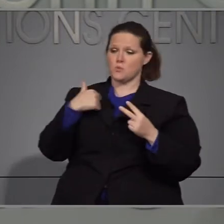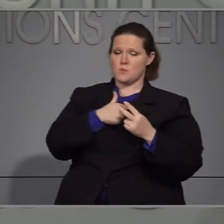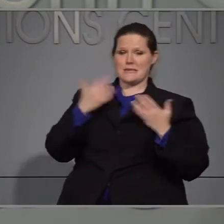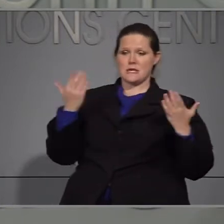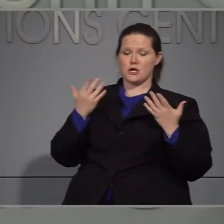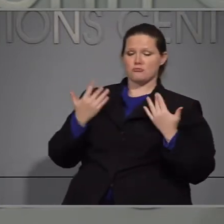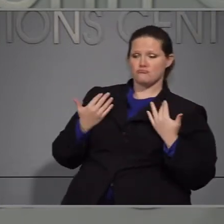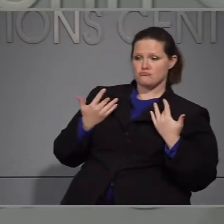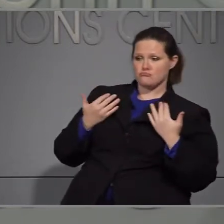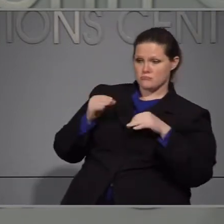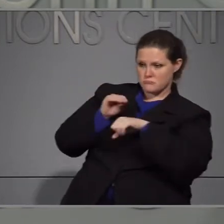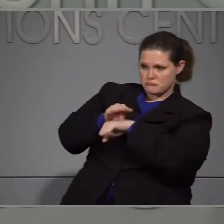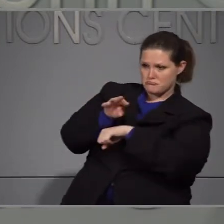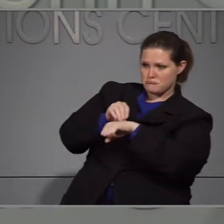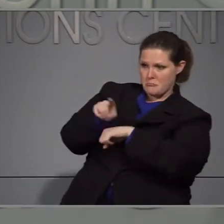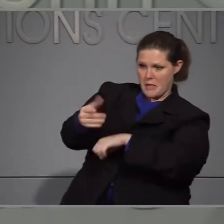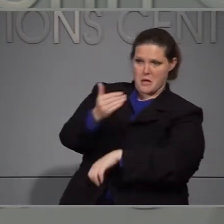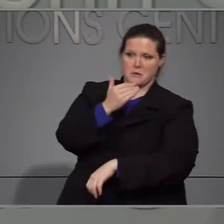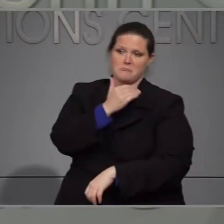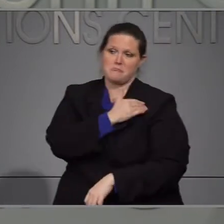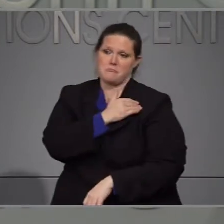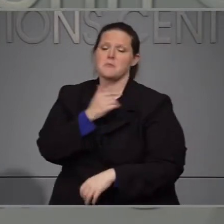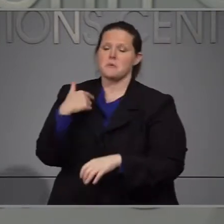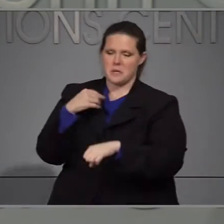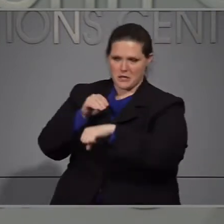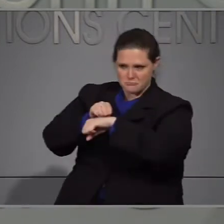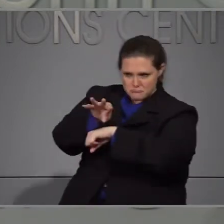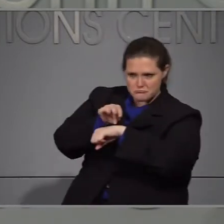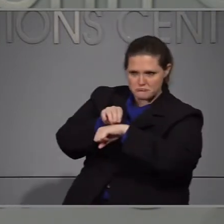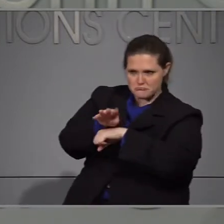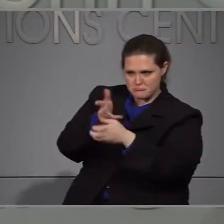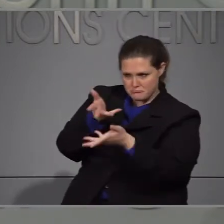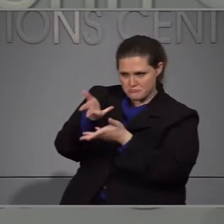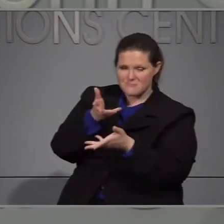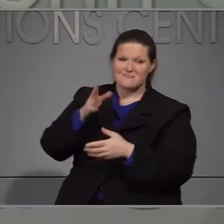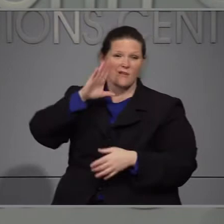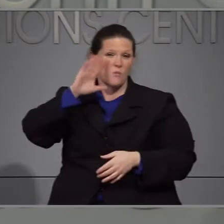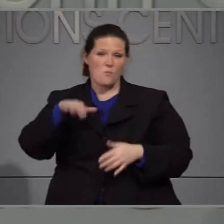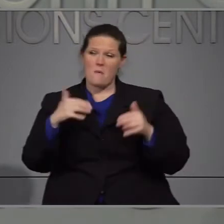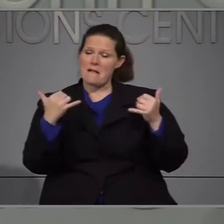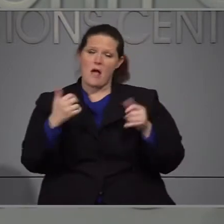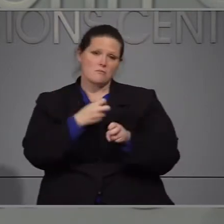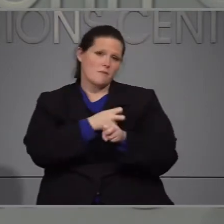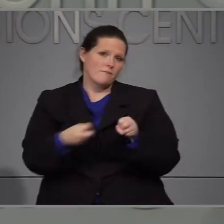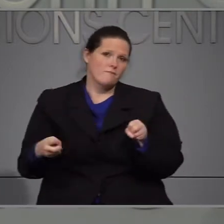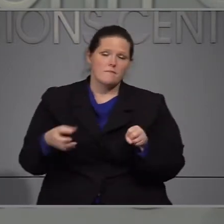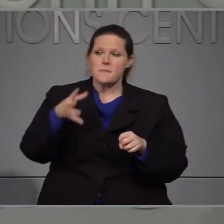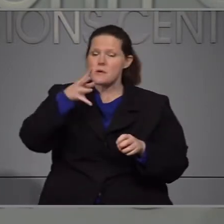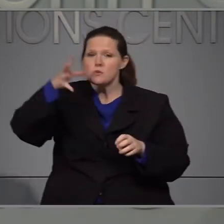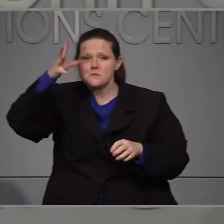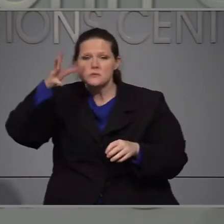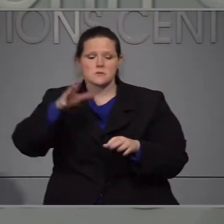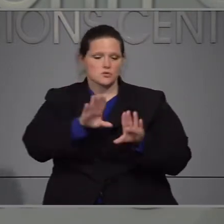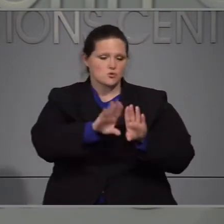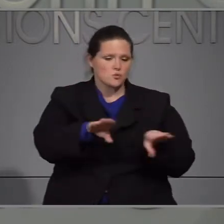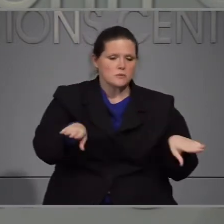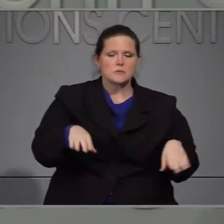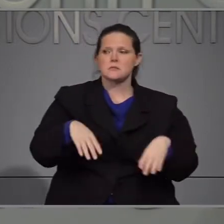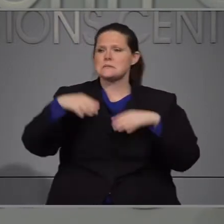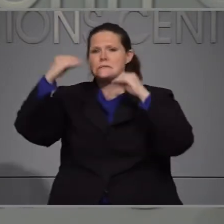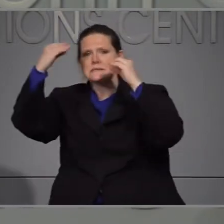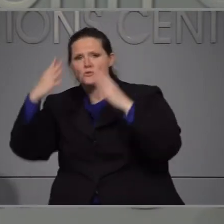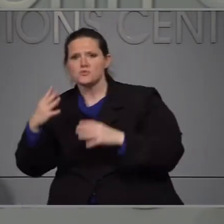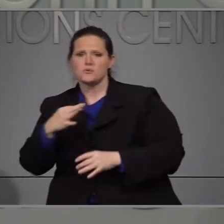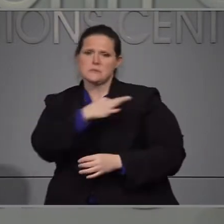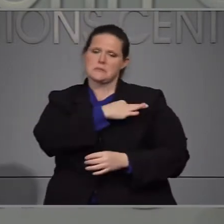continuar ayudándoles con guías conforme toma la decisión yo sé que es una época muy difícil para los padres para los